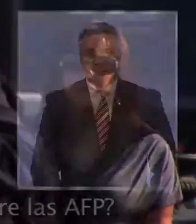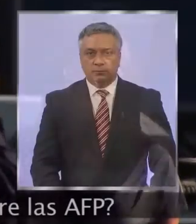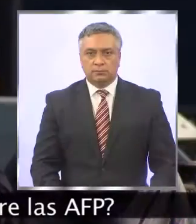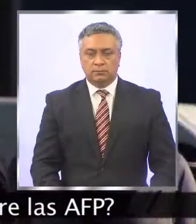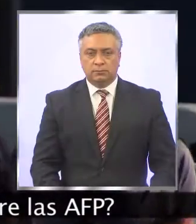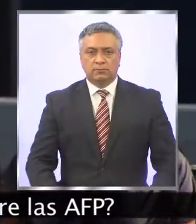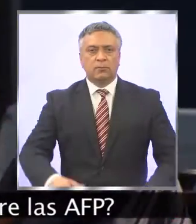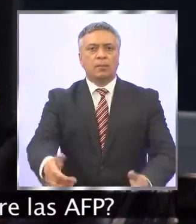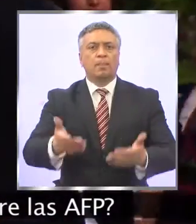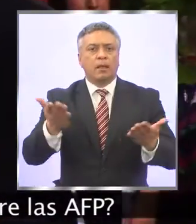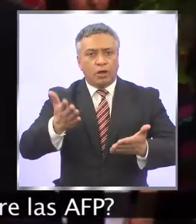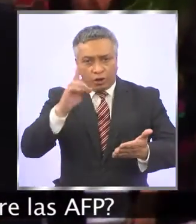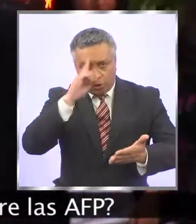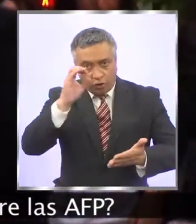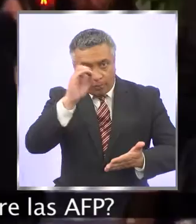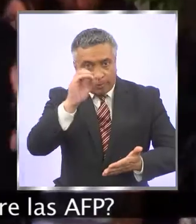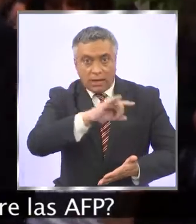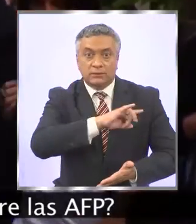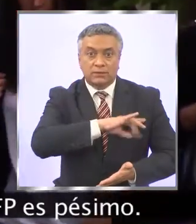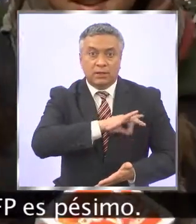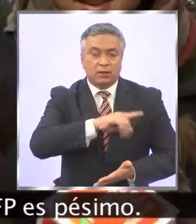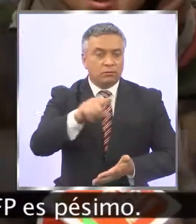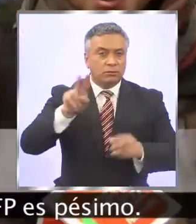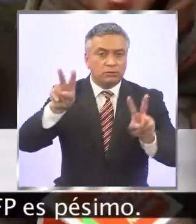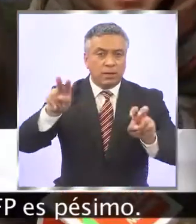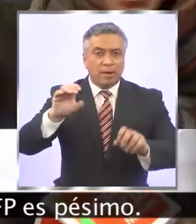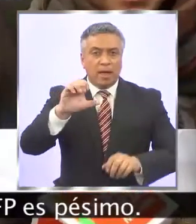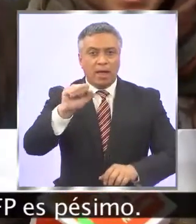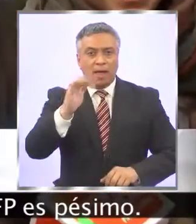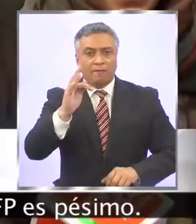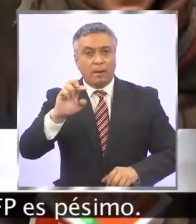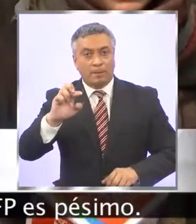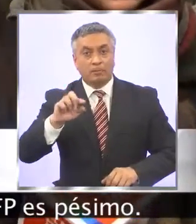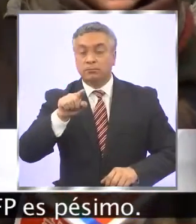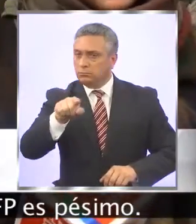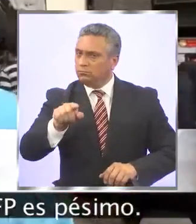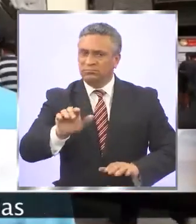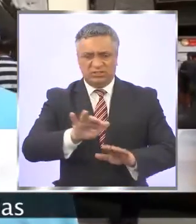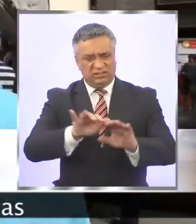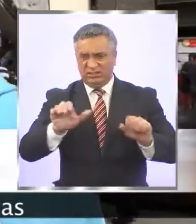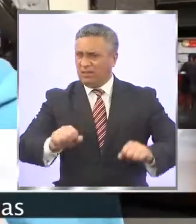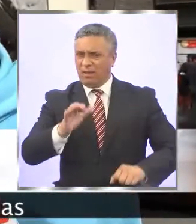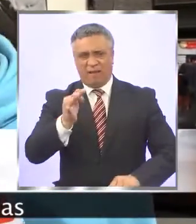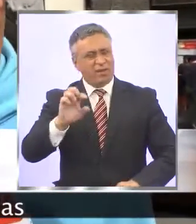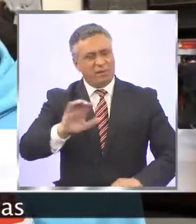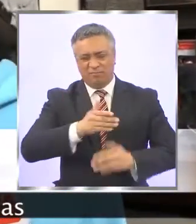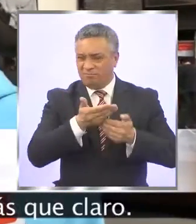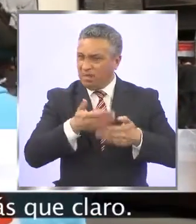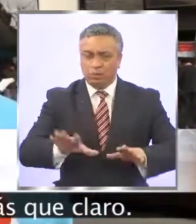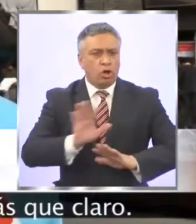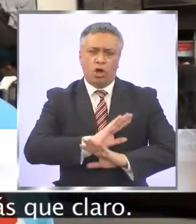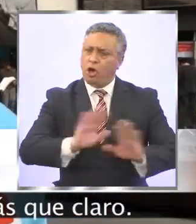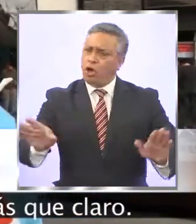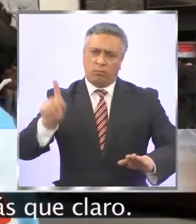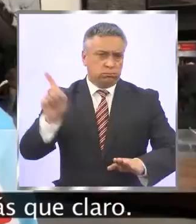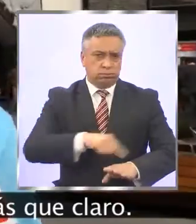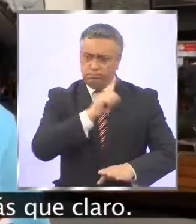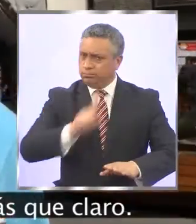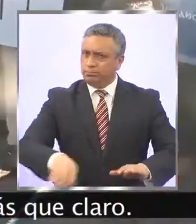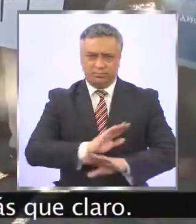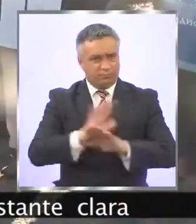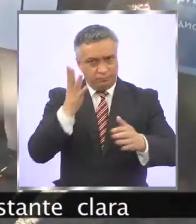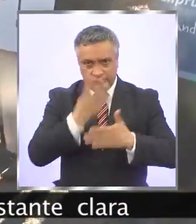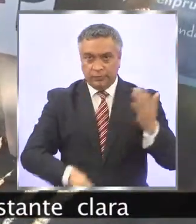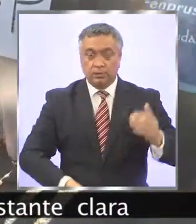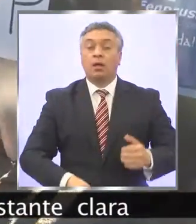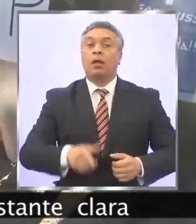¿Qué opinan los chilenos sobre las AFP? Yo creo que el sistema de las AFP es pésimo. No, hay que eliminarlas. Sí, hay que eliminarlas. Está más que